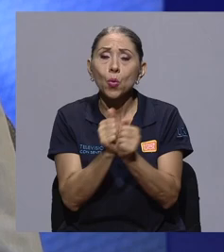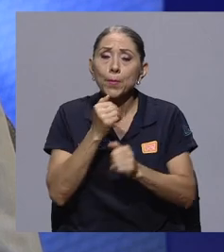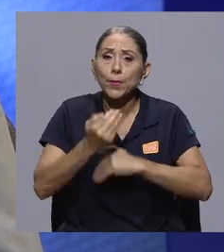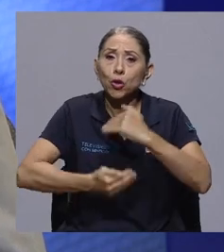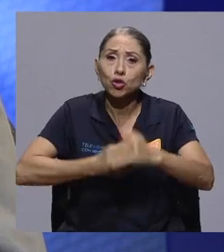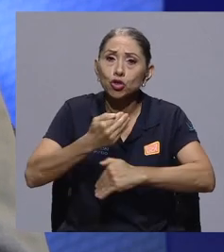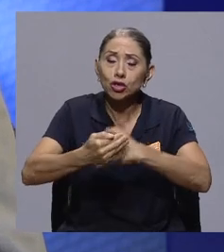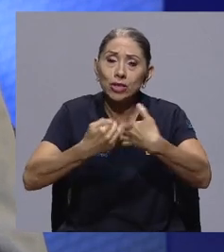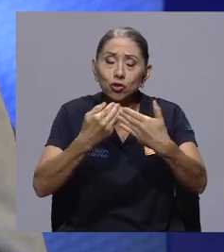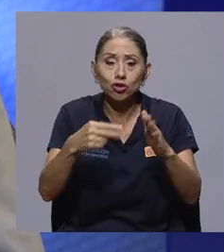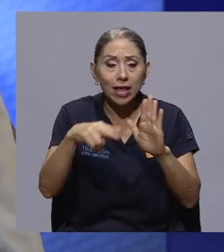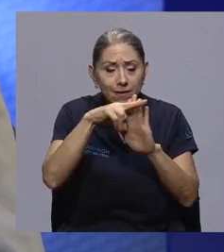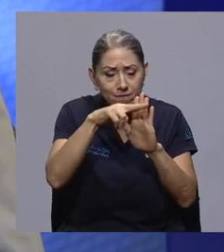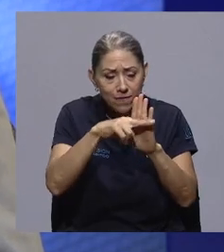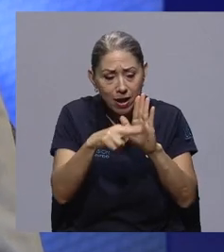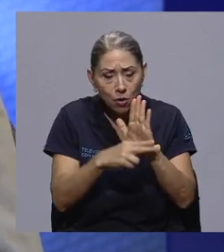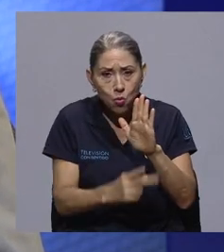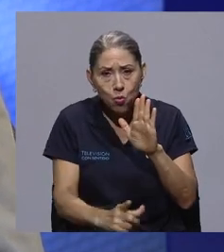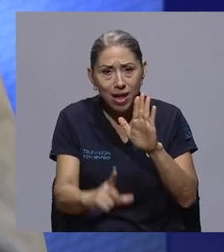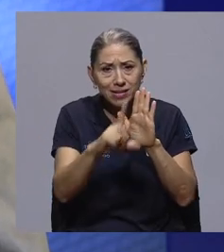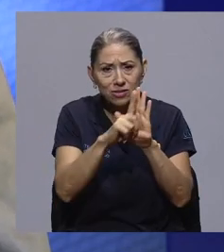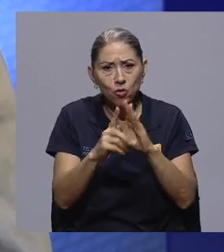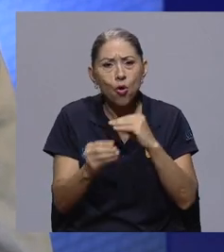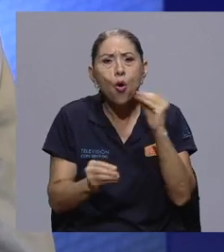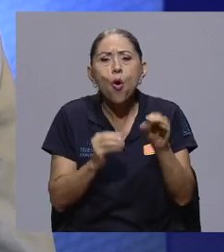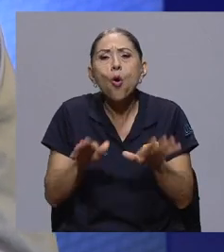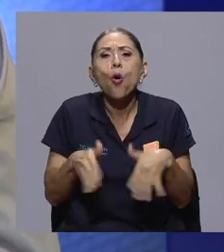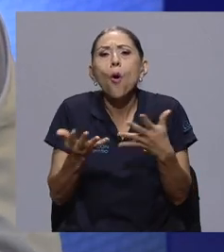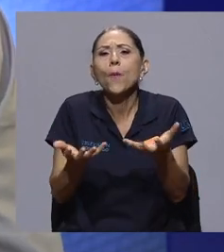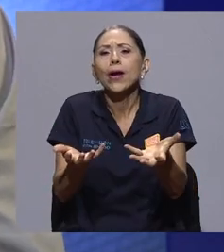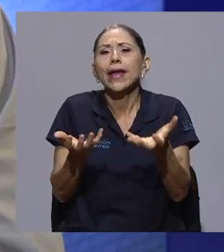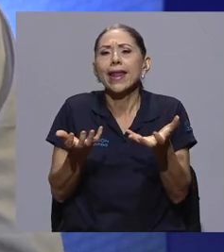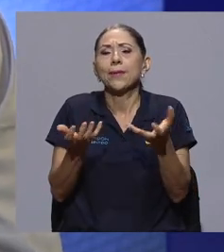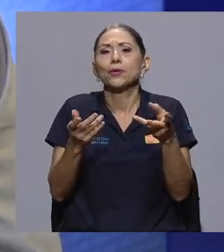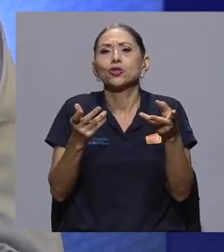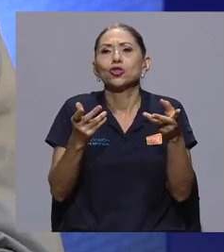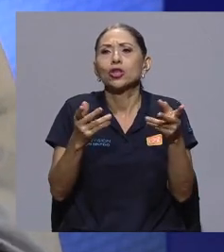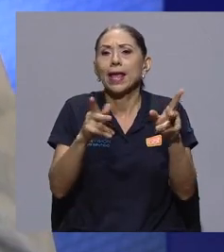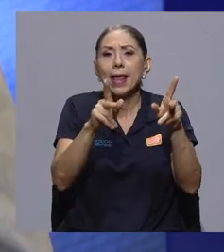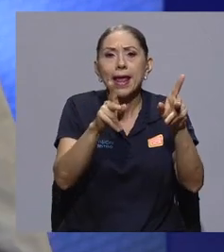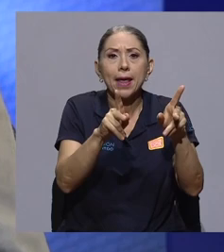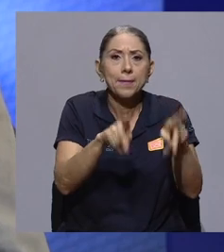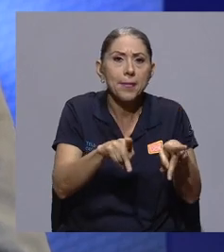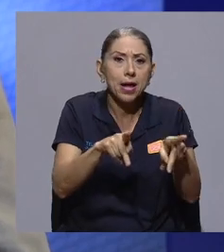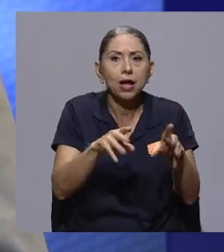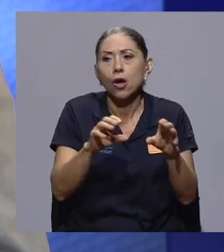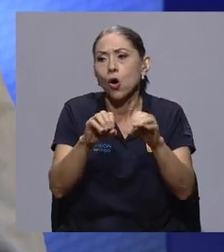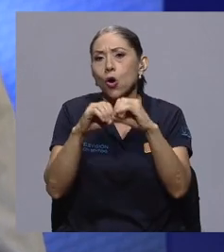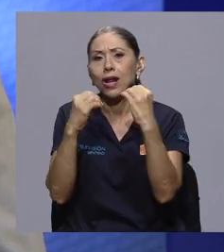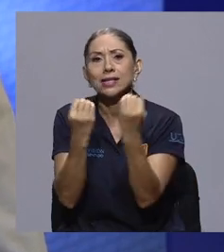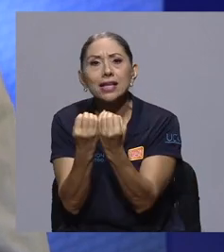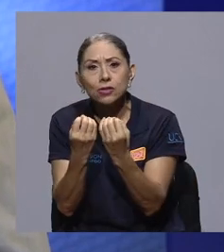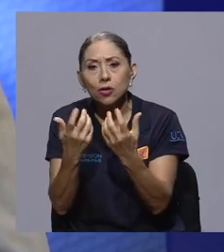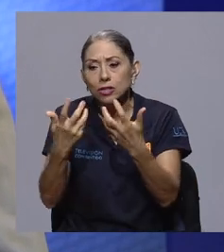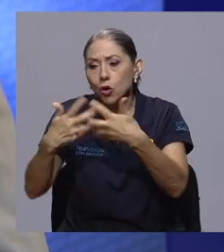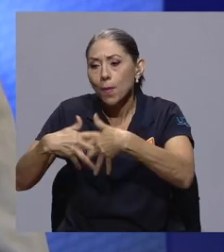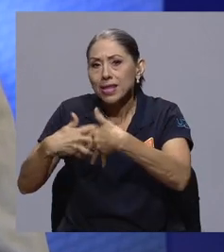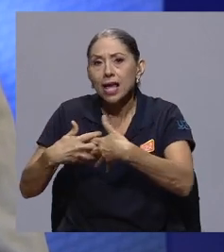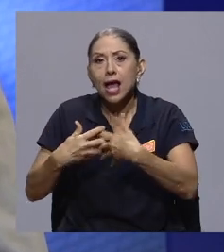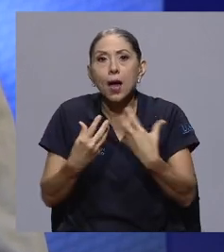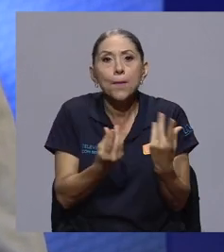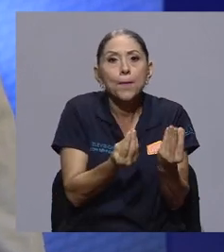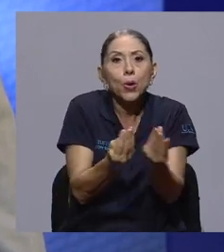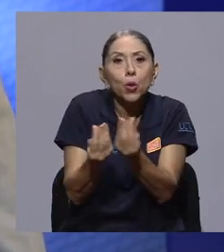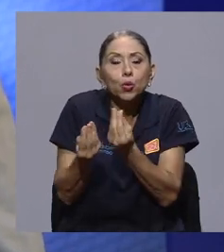regulación y cómo queremos que las organizaciones o compañías produzcan y distribuyan